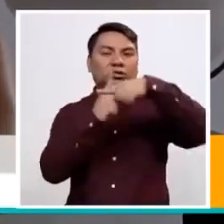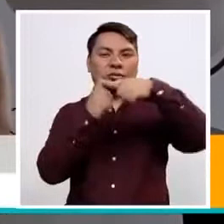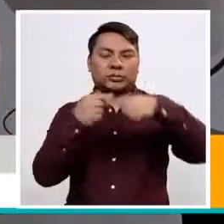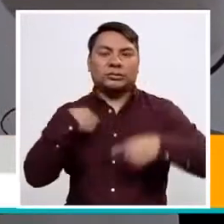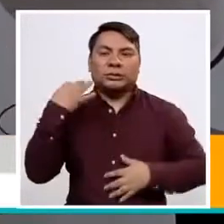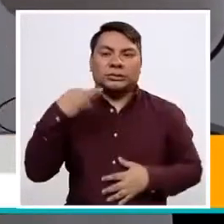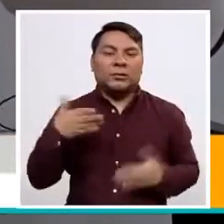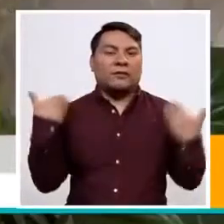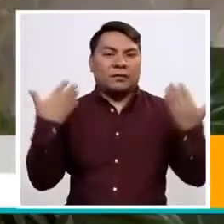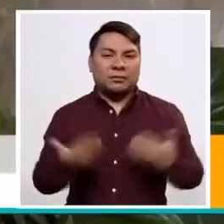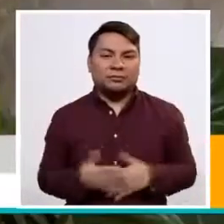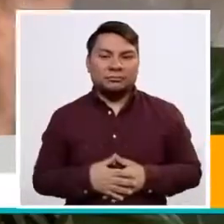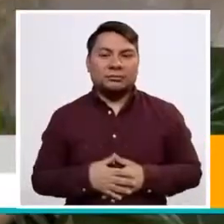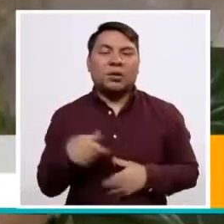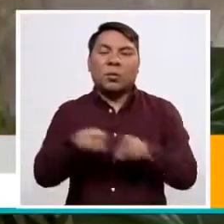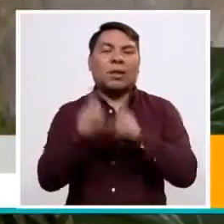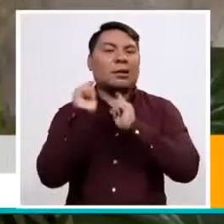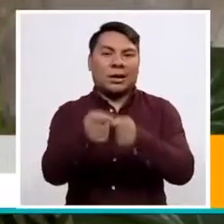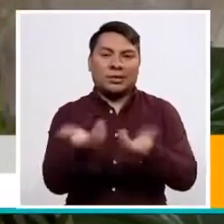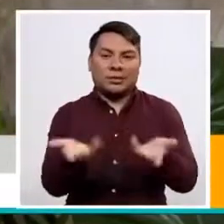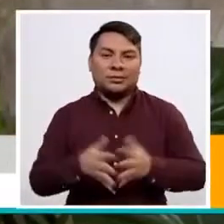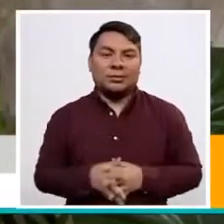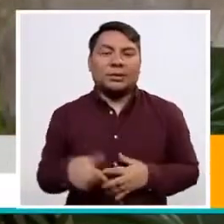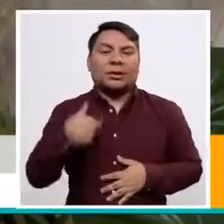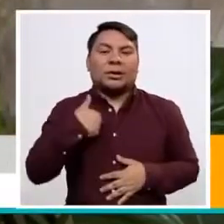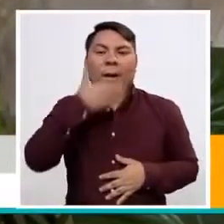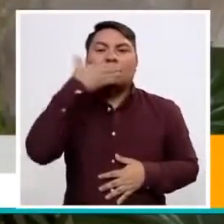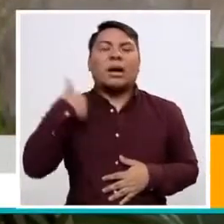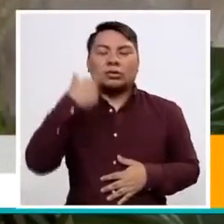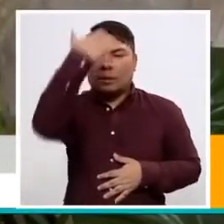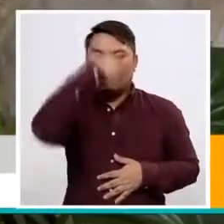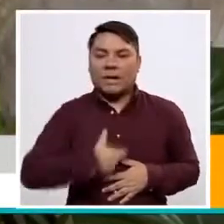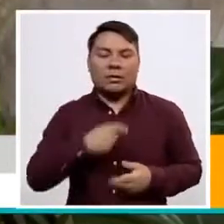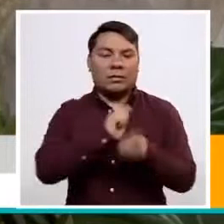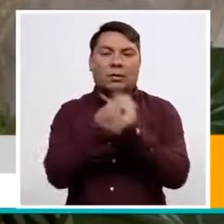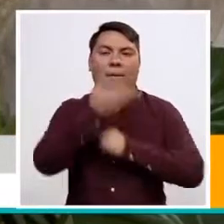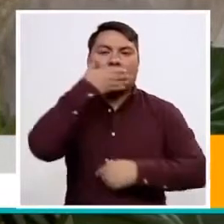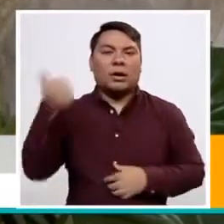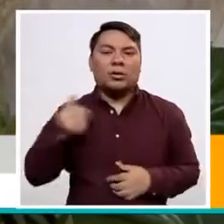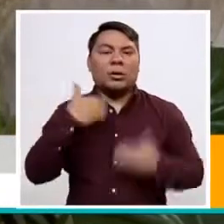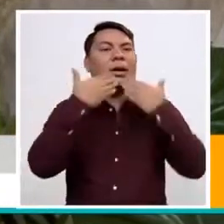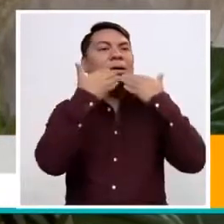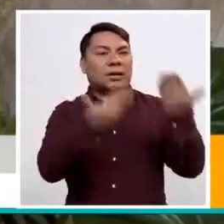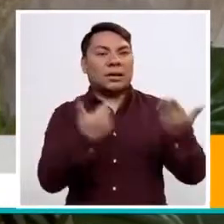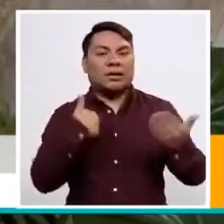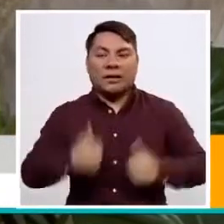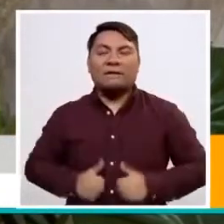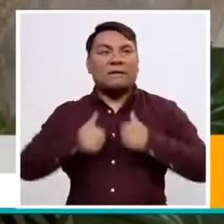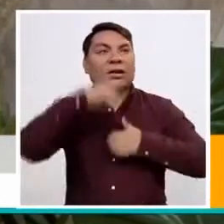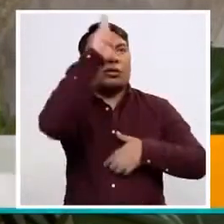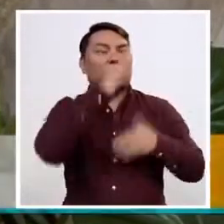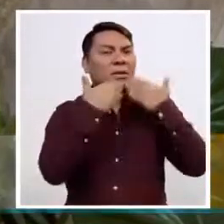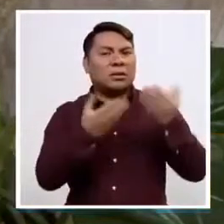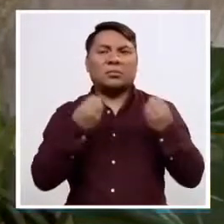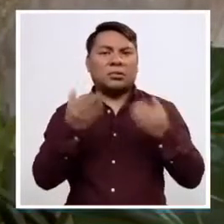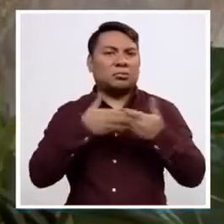Y estoy llena de amor. Pues se me rebala. Me hace un mejor ser humano también. Estoy agradecida con la vida y